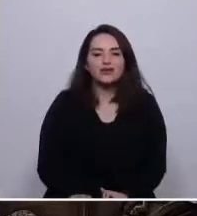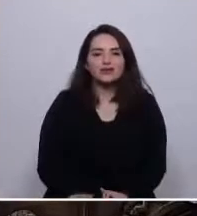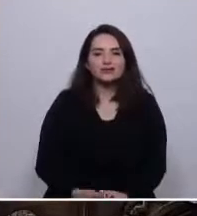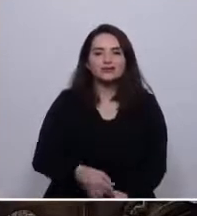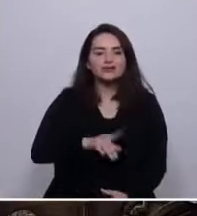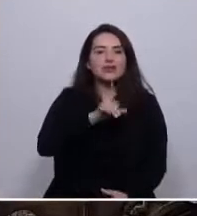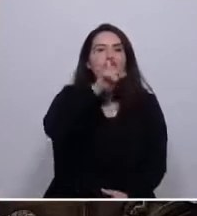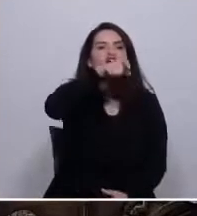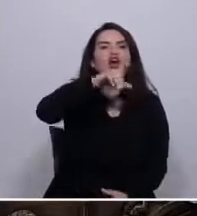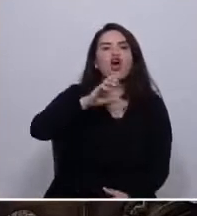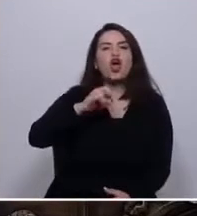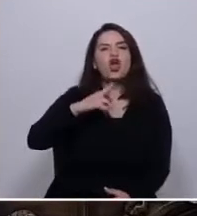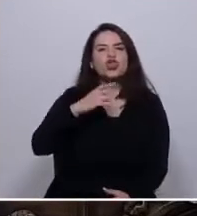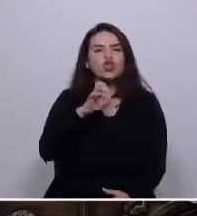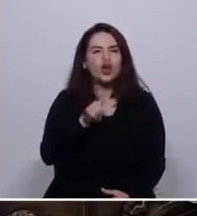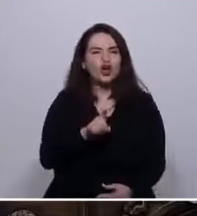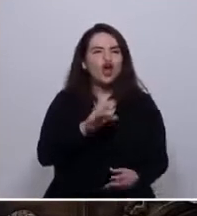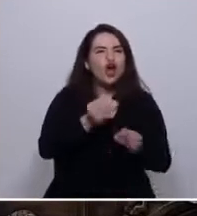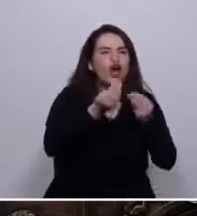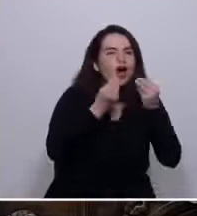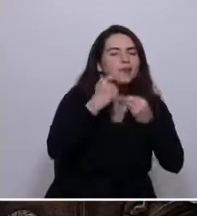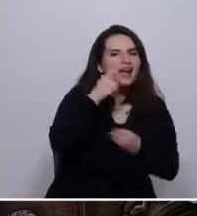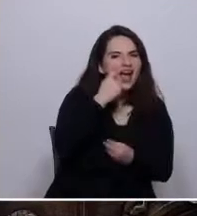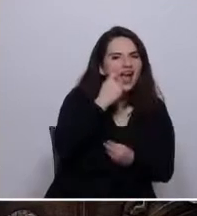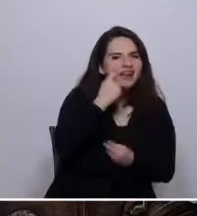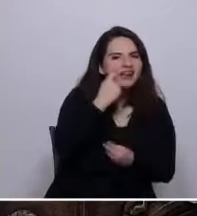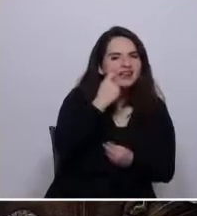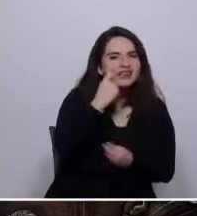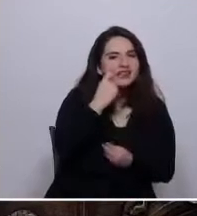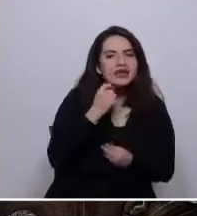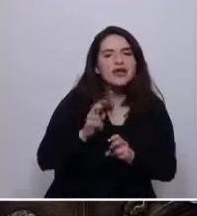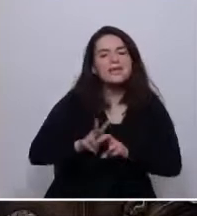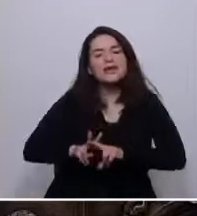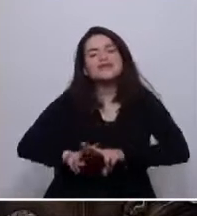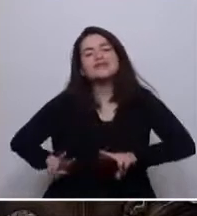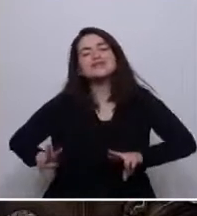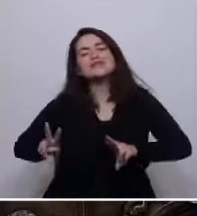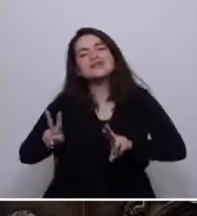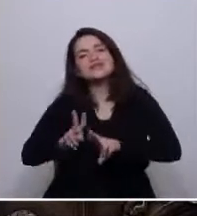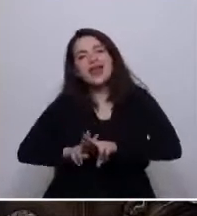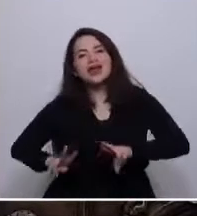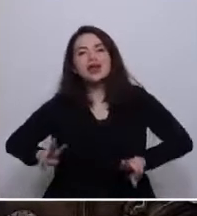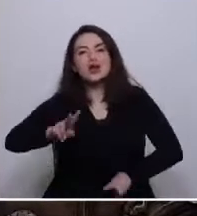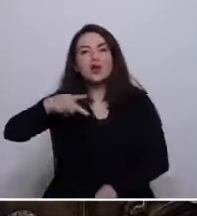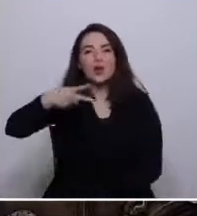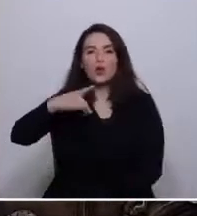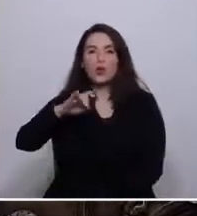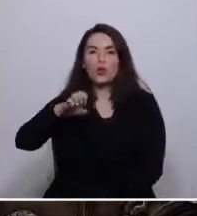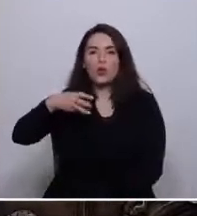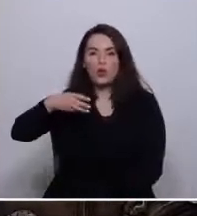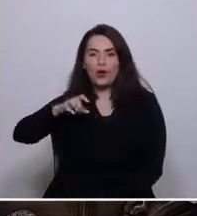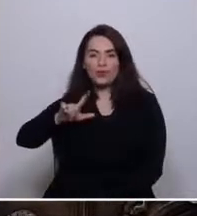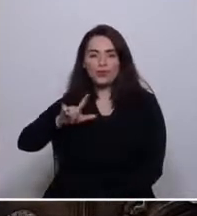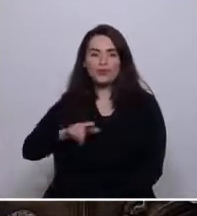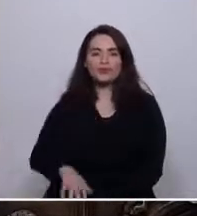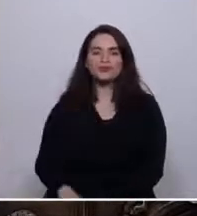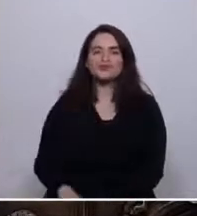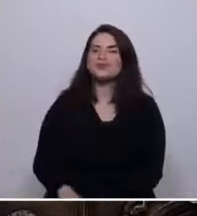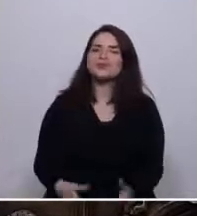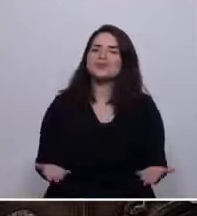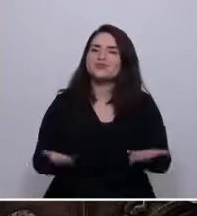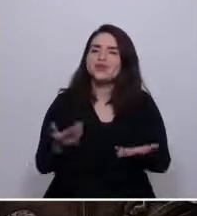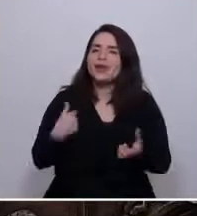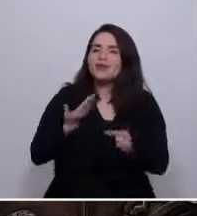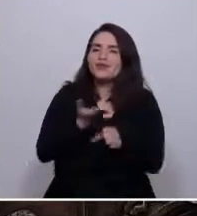carroñero que a un pacífico y sensible huemul. ¿Y qué pidió ella entonces?